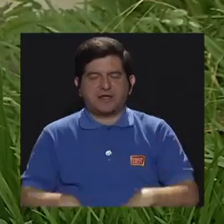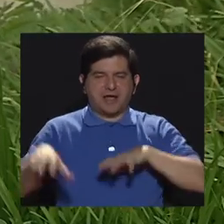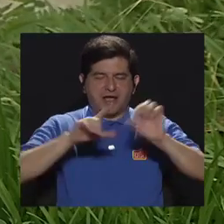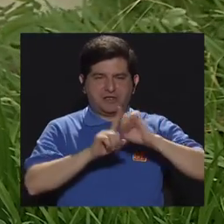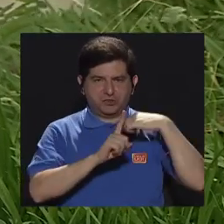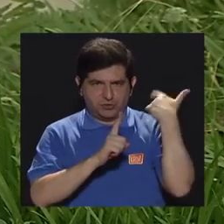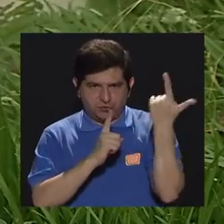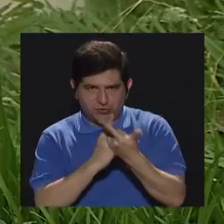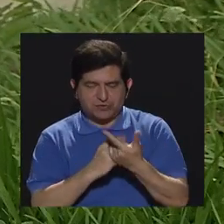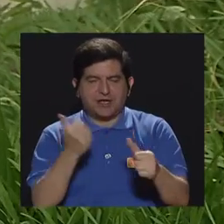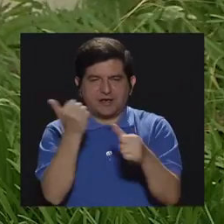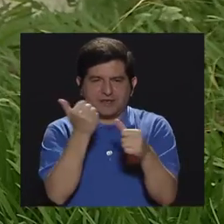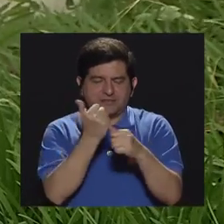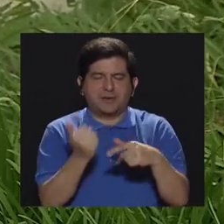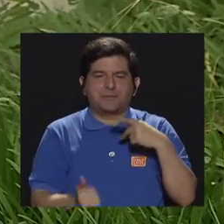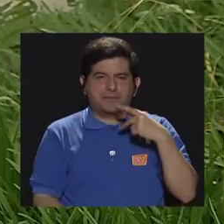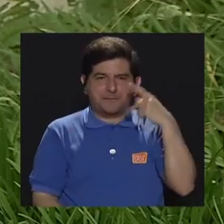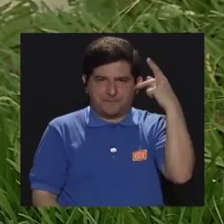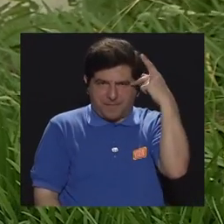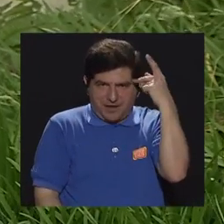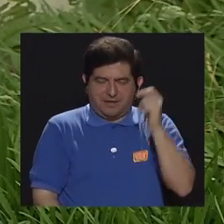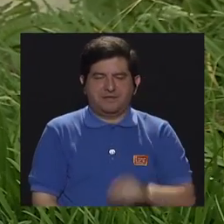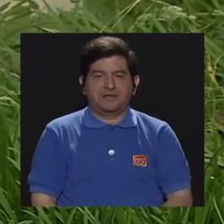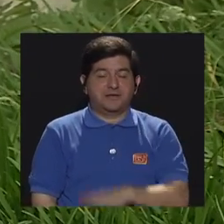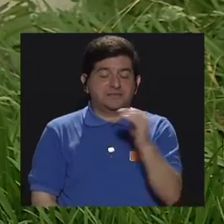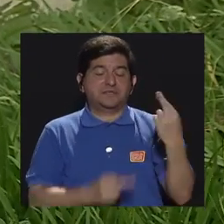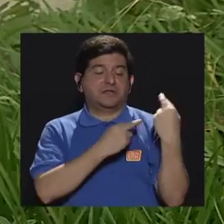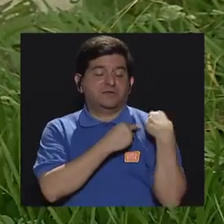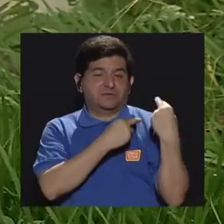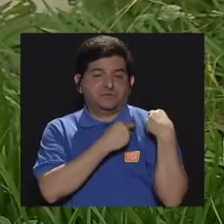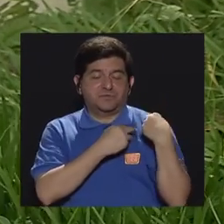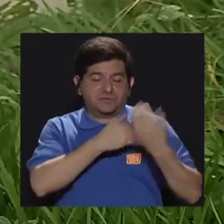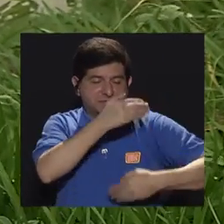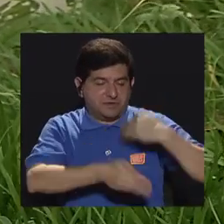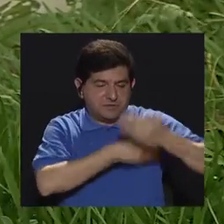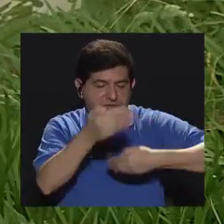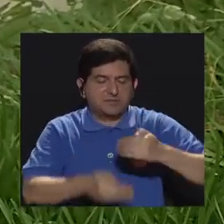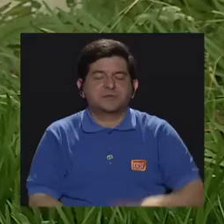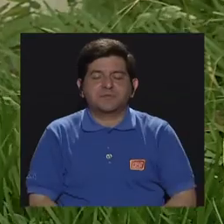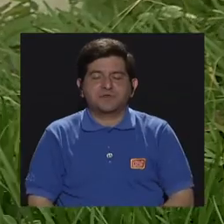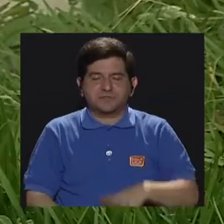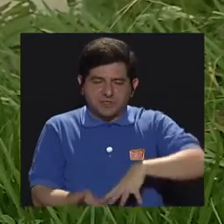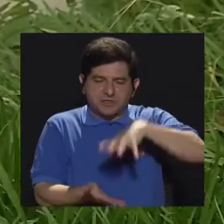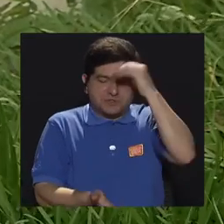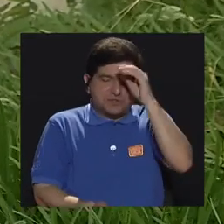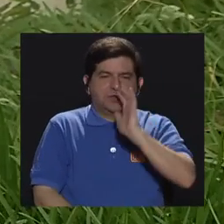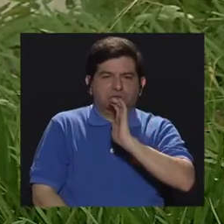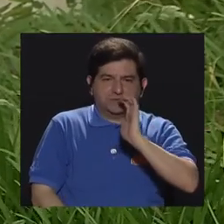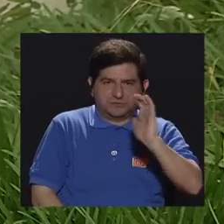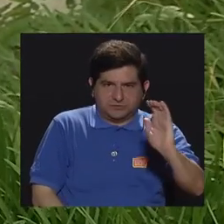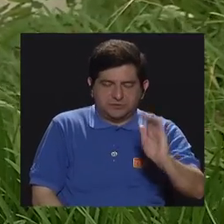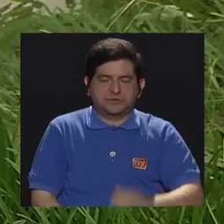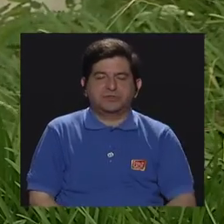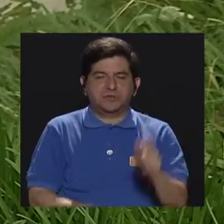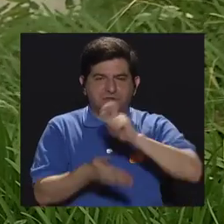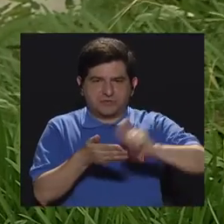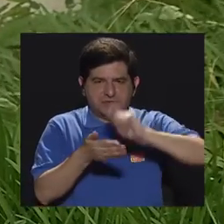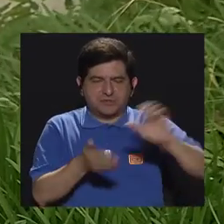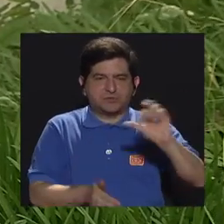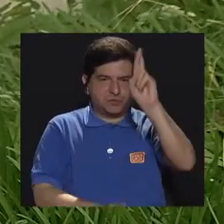social, asesoría para padres y madres de familia y encargados de los procesos de aprendizaje de los escolares costarricenses.